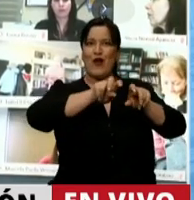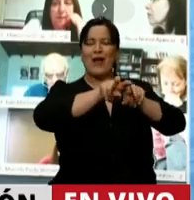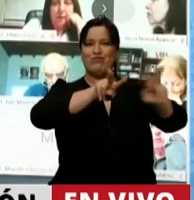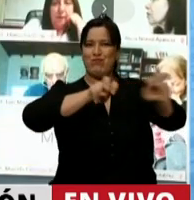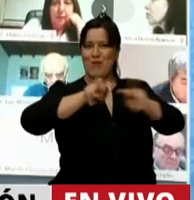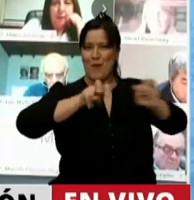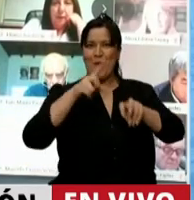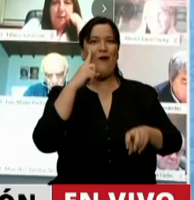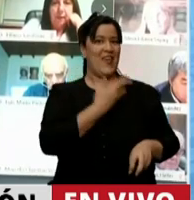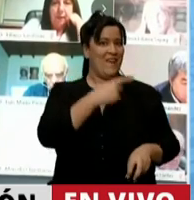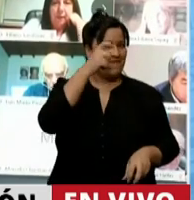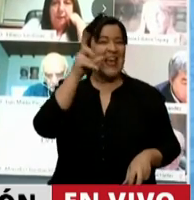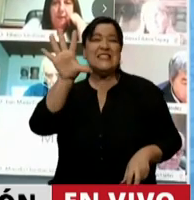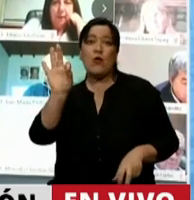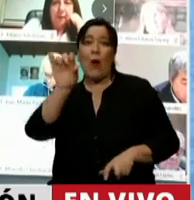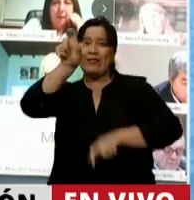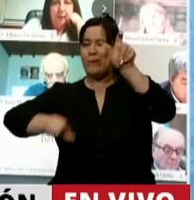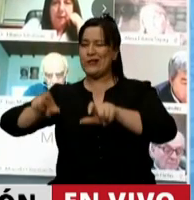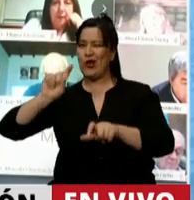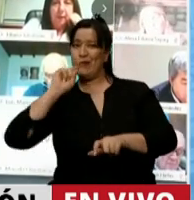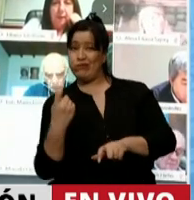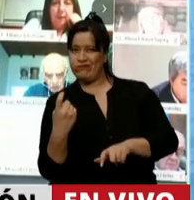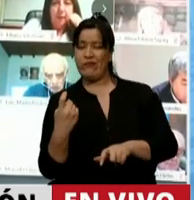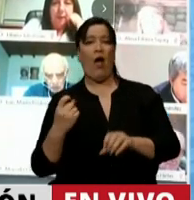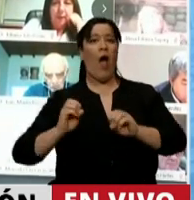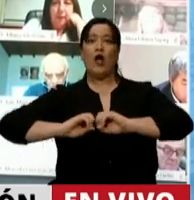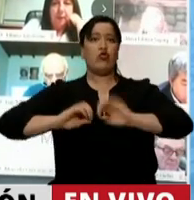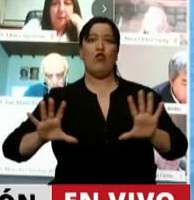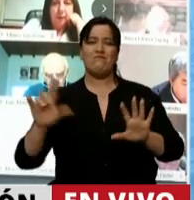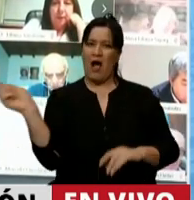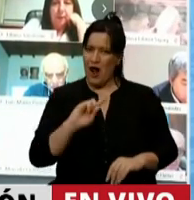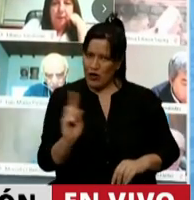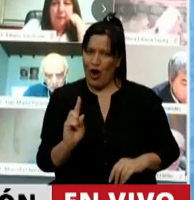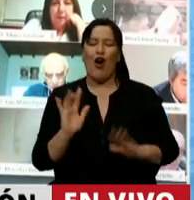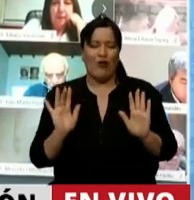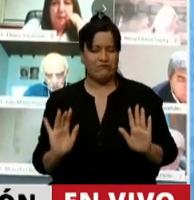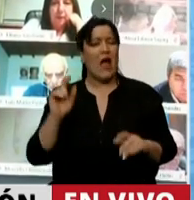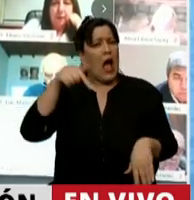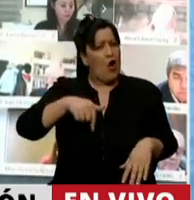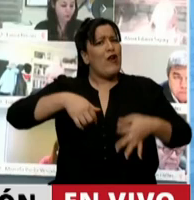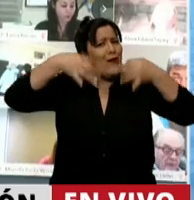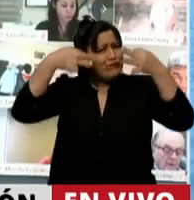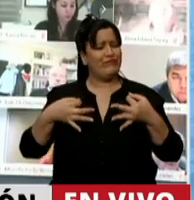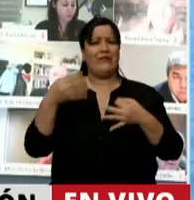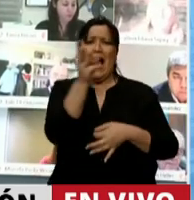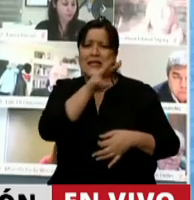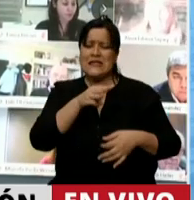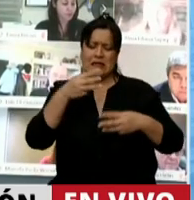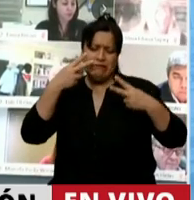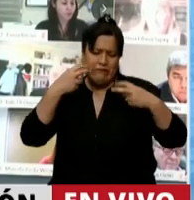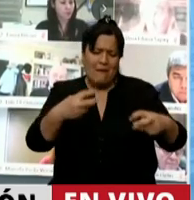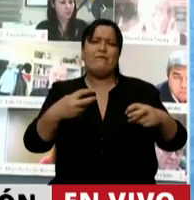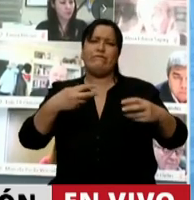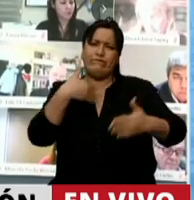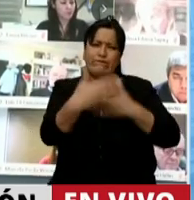De todos modos, lo que es justo es justo y es cierto que la ANSES está investigando y avanzando con las medidas